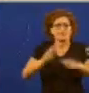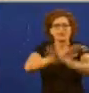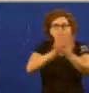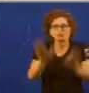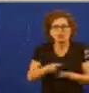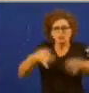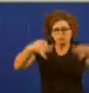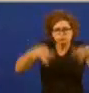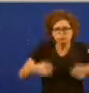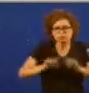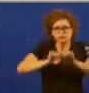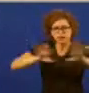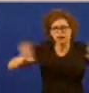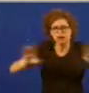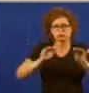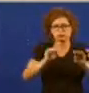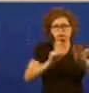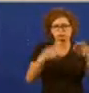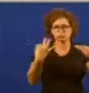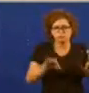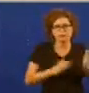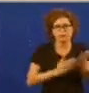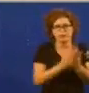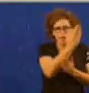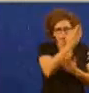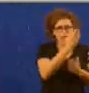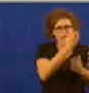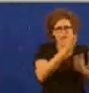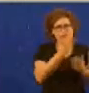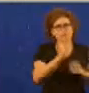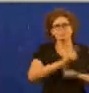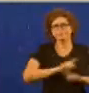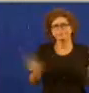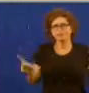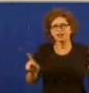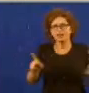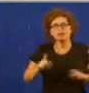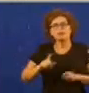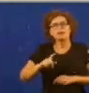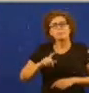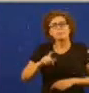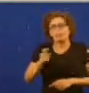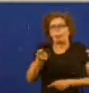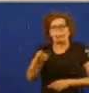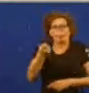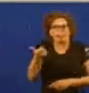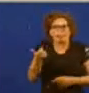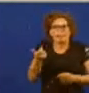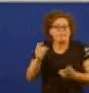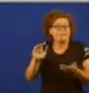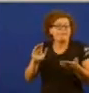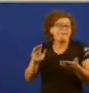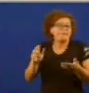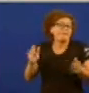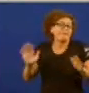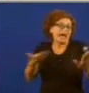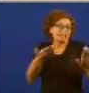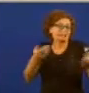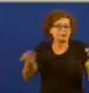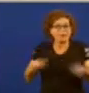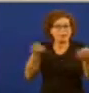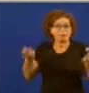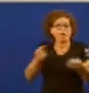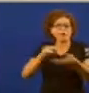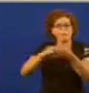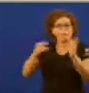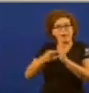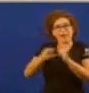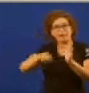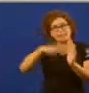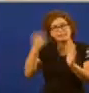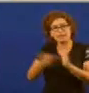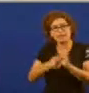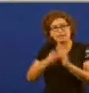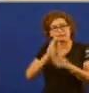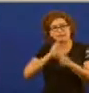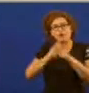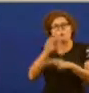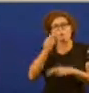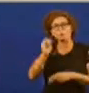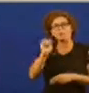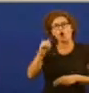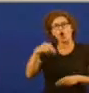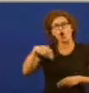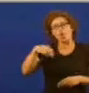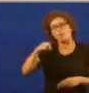concluintes da súa viabilidade tampouco pasou apenas da fase de propaganda o plan integral de impulso a biomassa